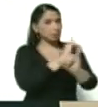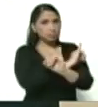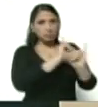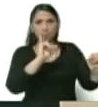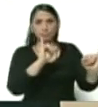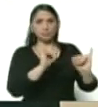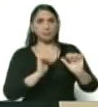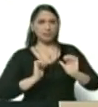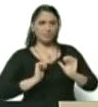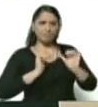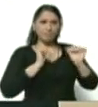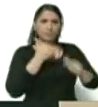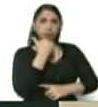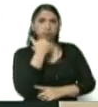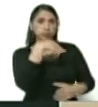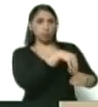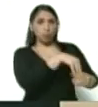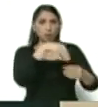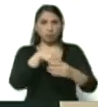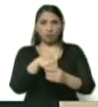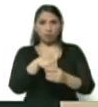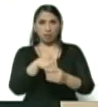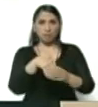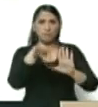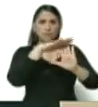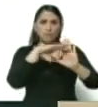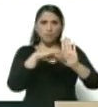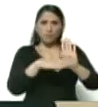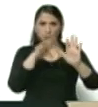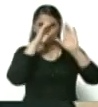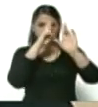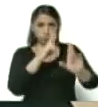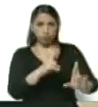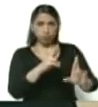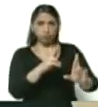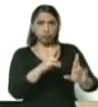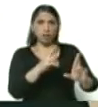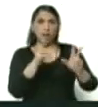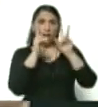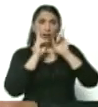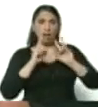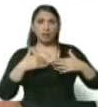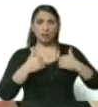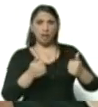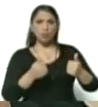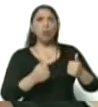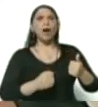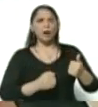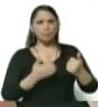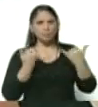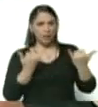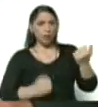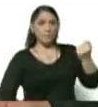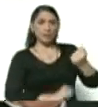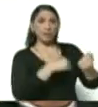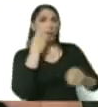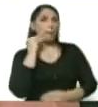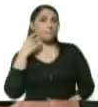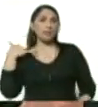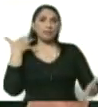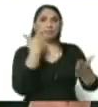desde el inicio de la cuarentena cumpliendo los protocolos de sanitario. Ahora, basándonos en esa experiencia, vicepresidenta,